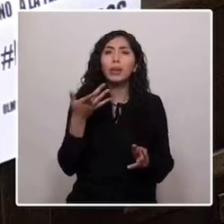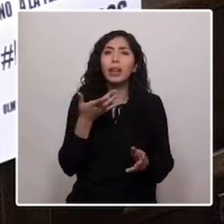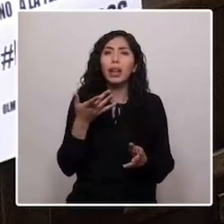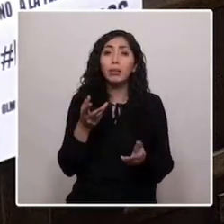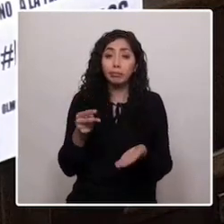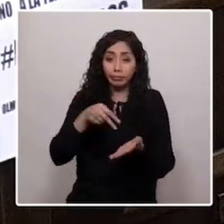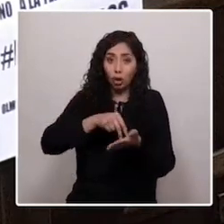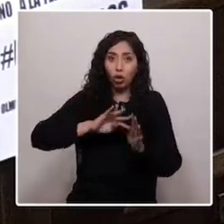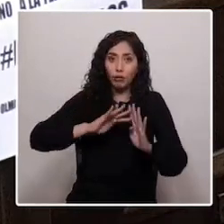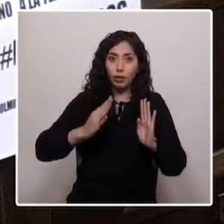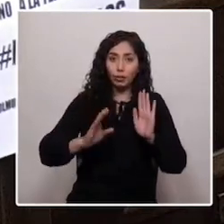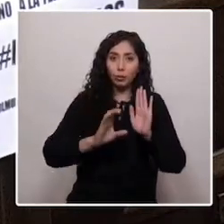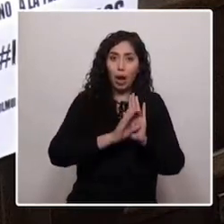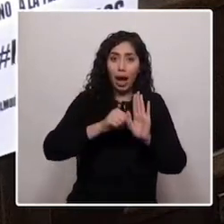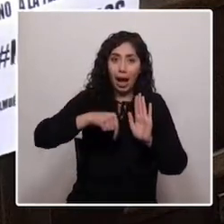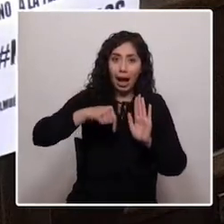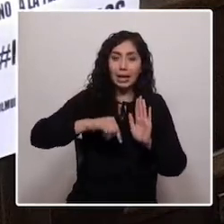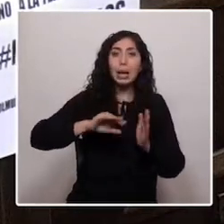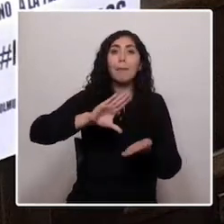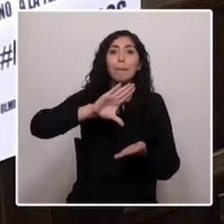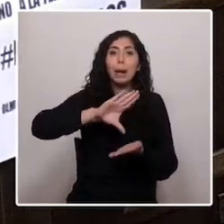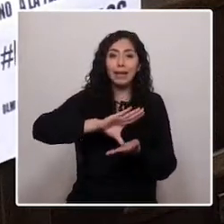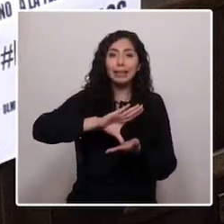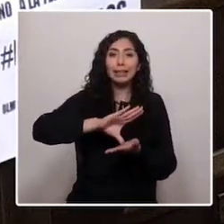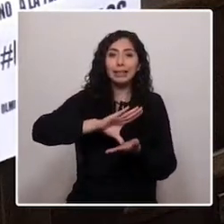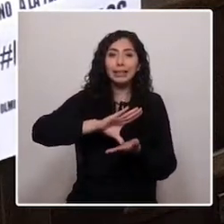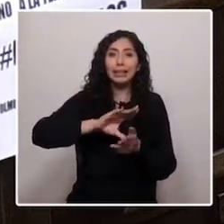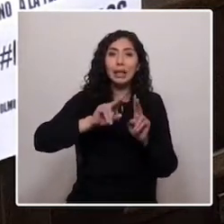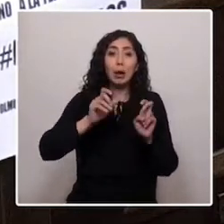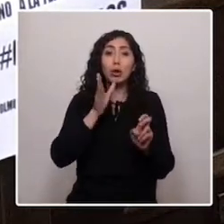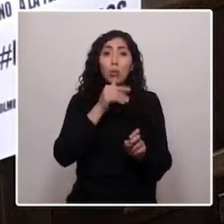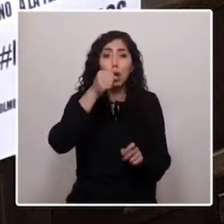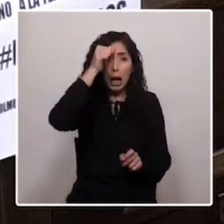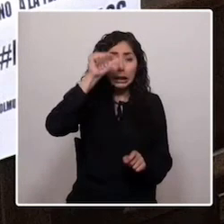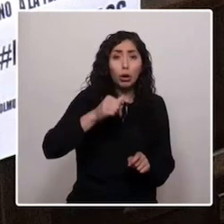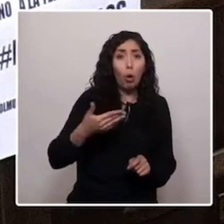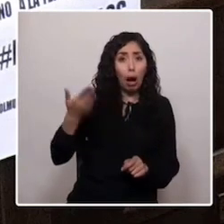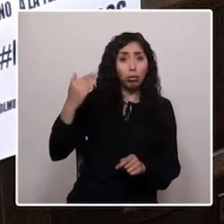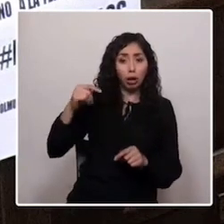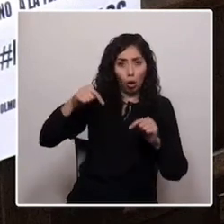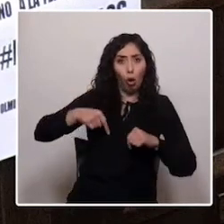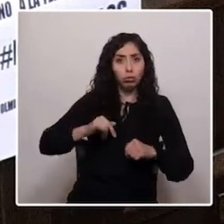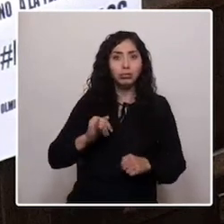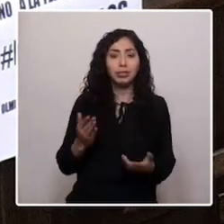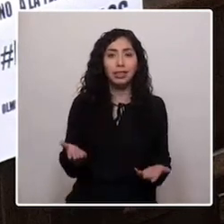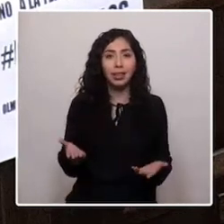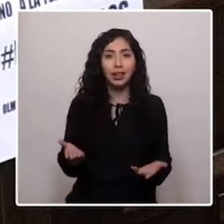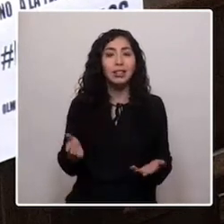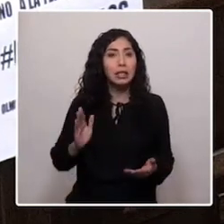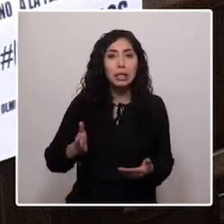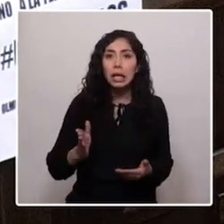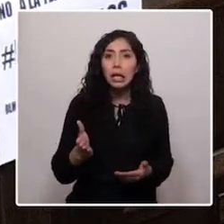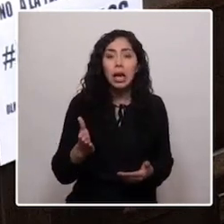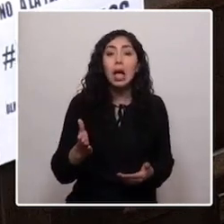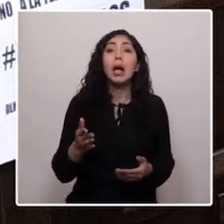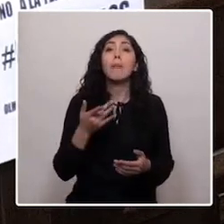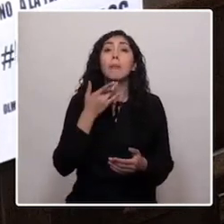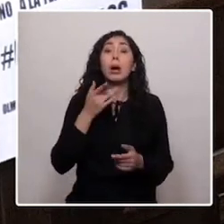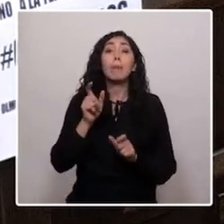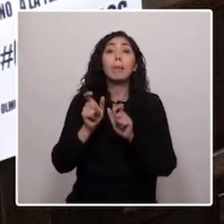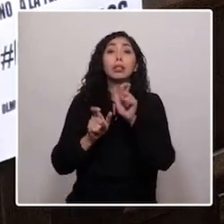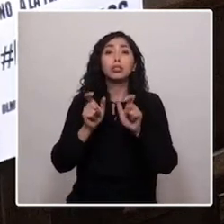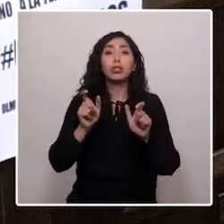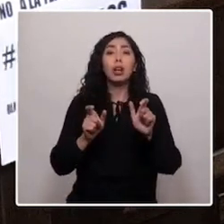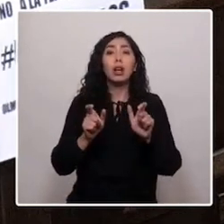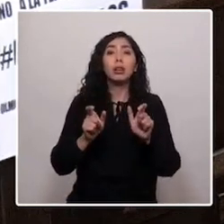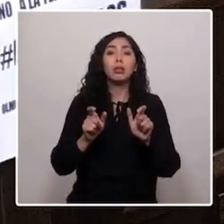constitucional en un país en el que la impunidad de ayer es la impunidad de hoy. Por las que nunca dejaron de preguntar